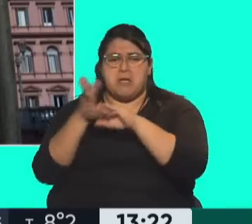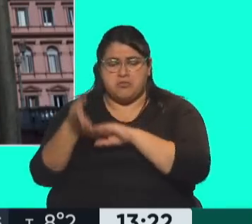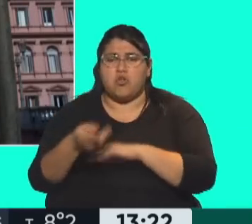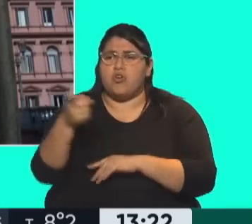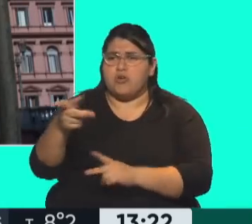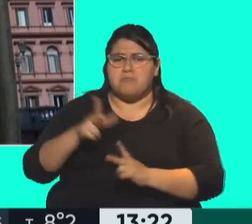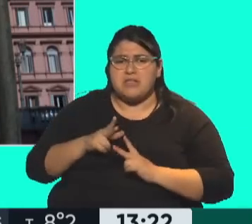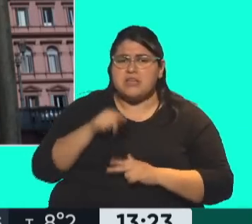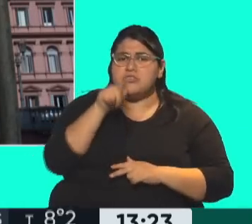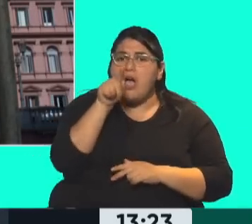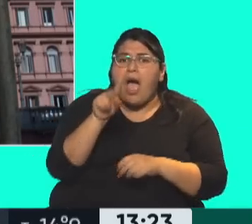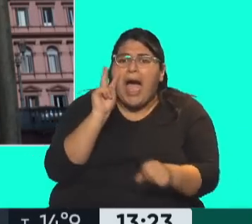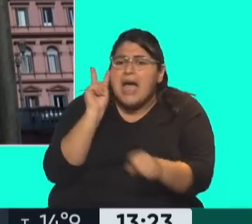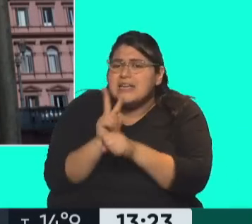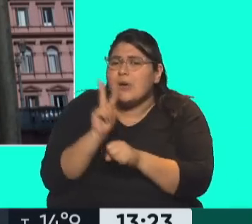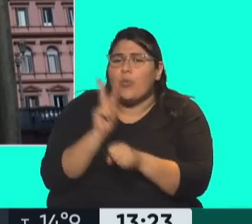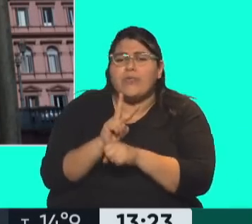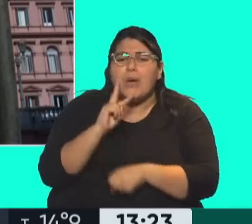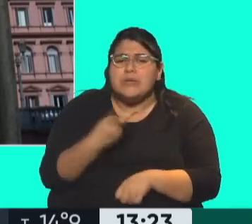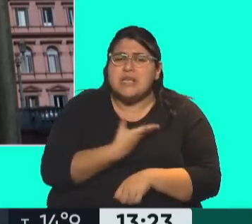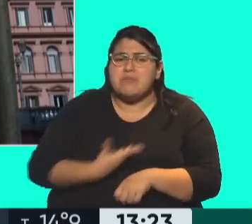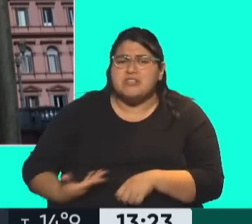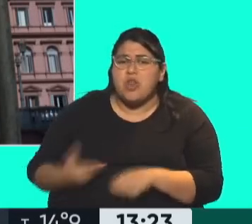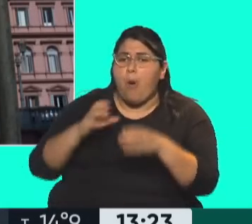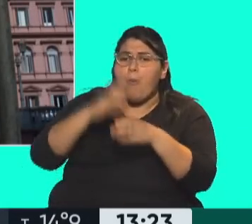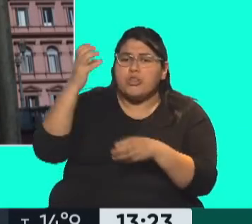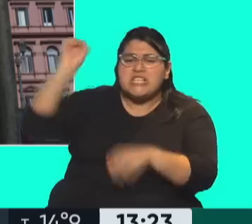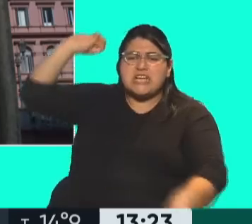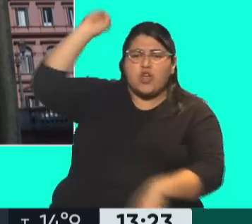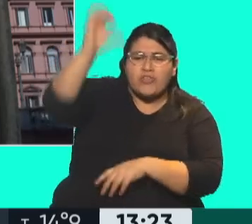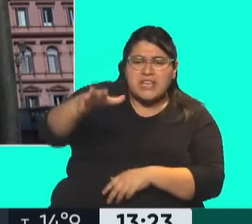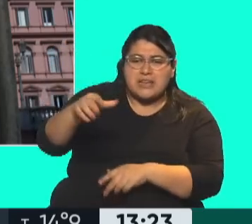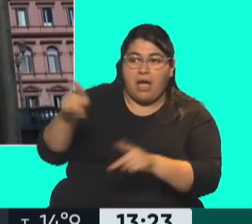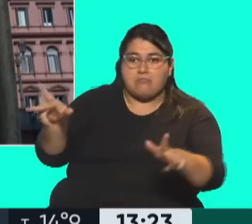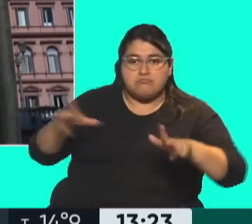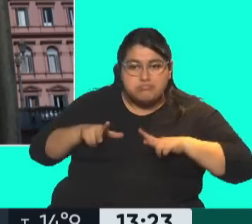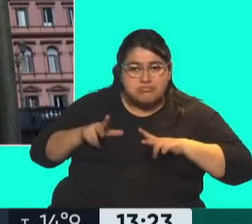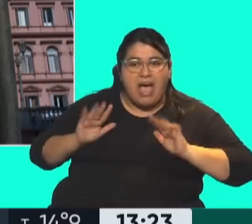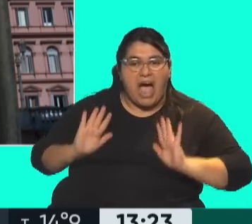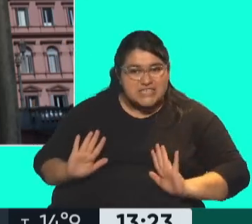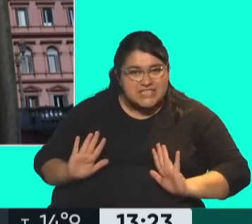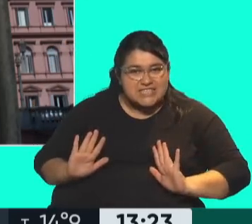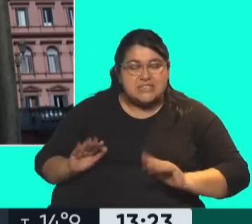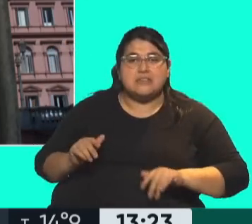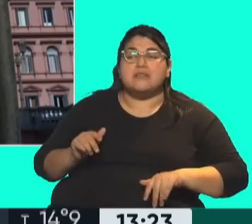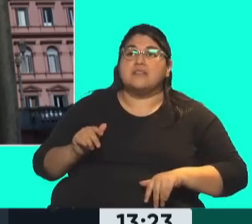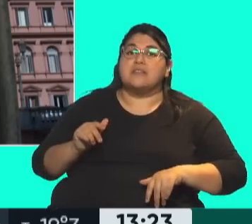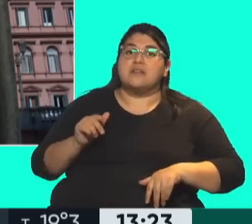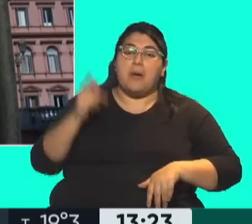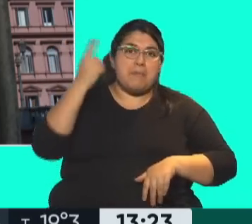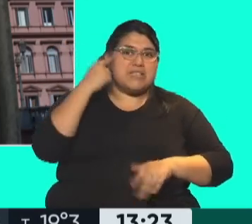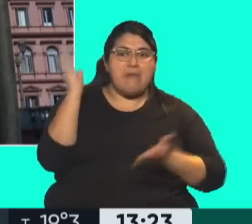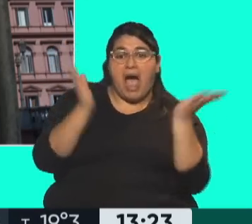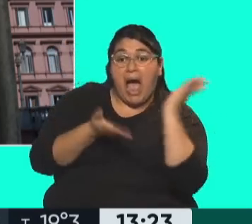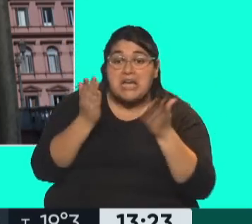se acercó y nos dijo, hay que cuidar a la vicepresidenta, le tiraron un botellazo. Esa era la sensación que había en el momento. Que la agresión pensaban ustedes